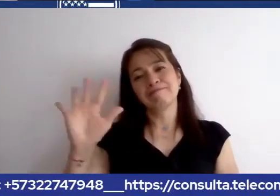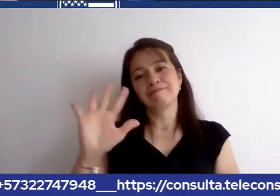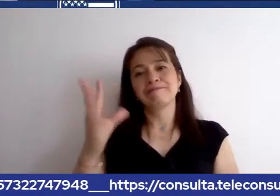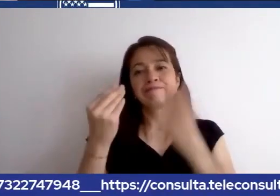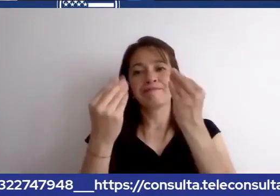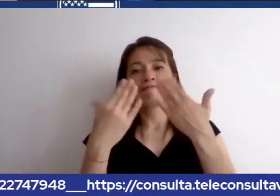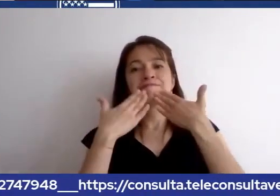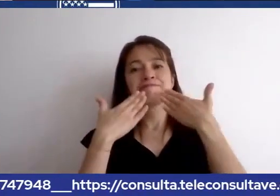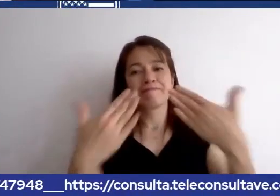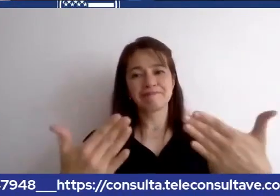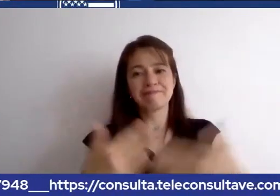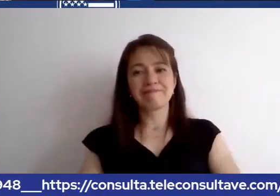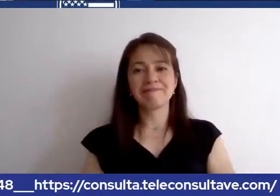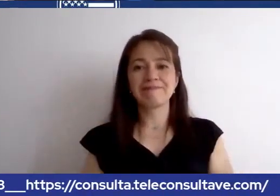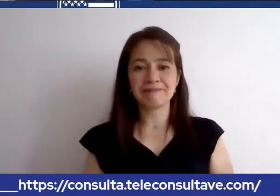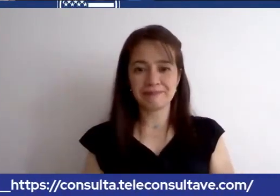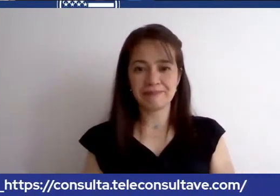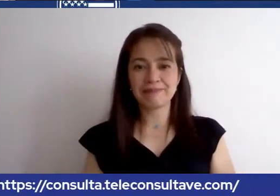gracias. Gracias.